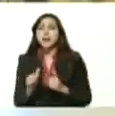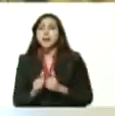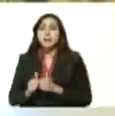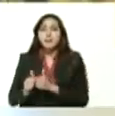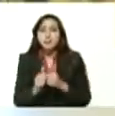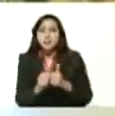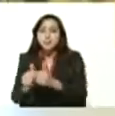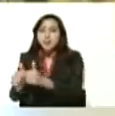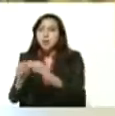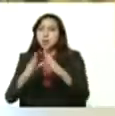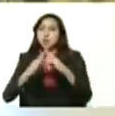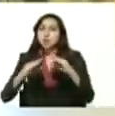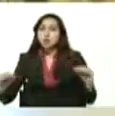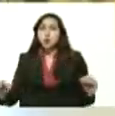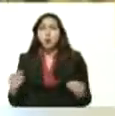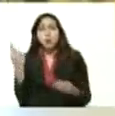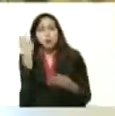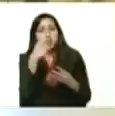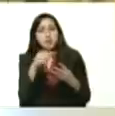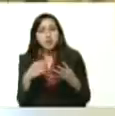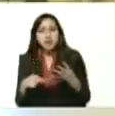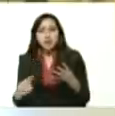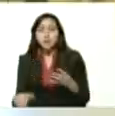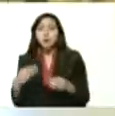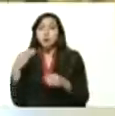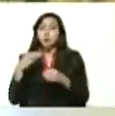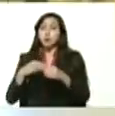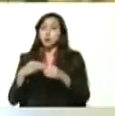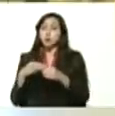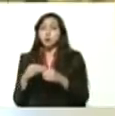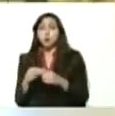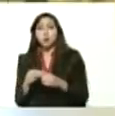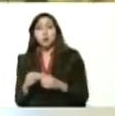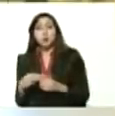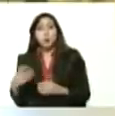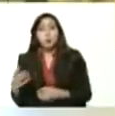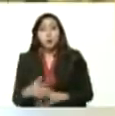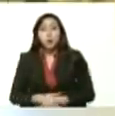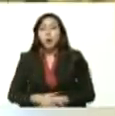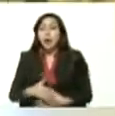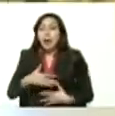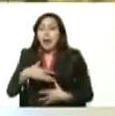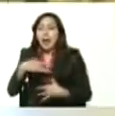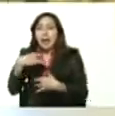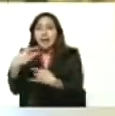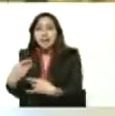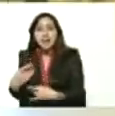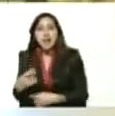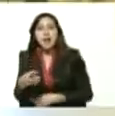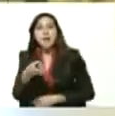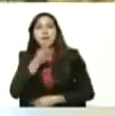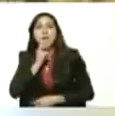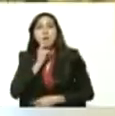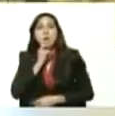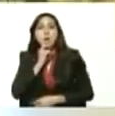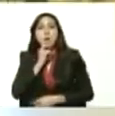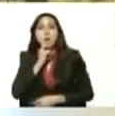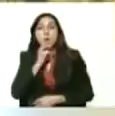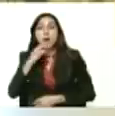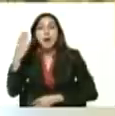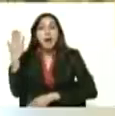todos los productos, especialmente el petróleo, el oro venezolano, para impedir la importación